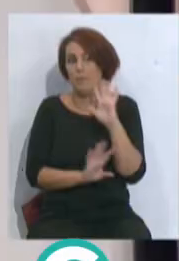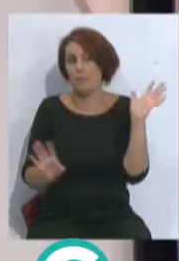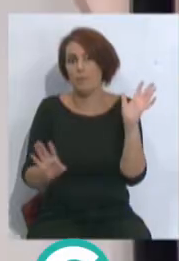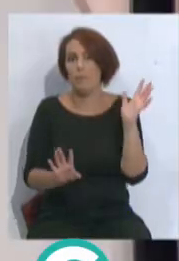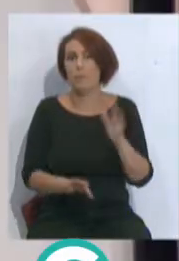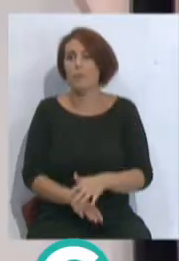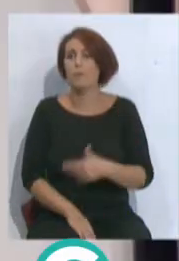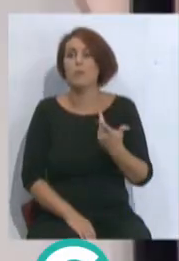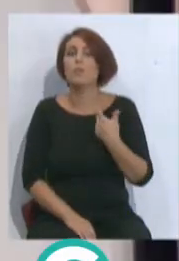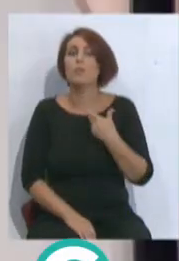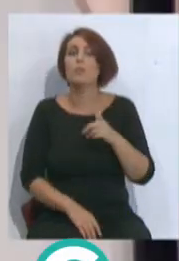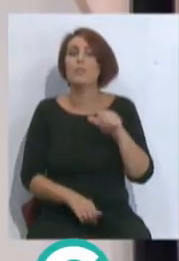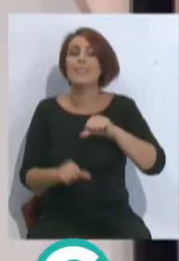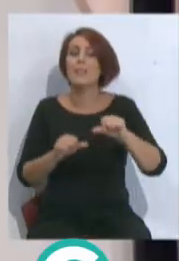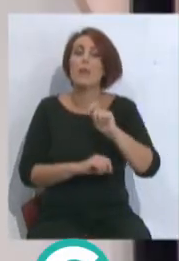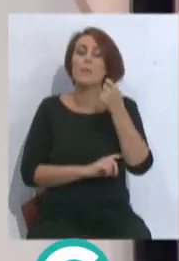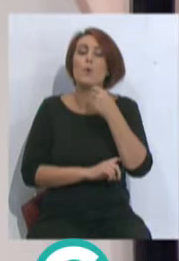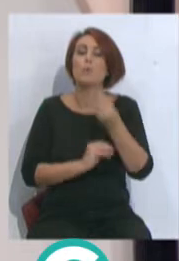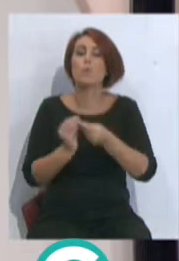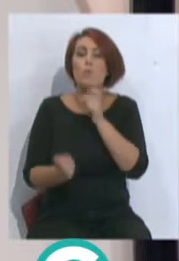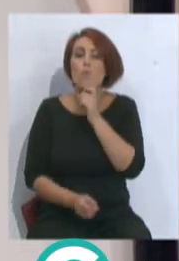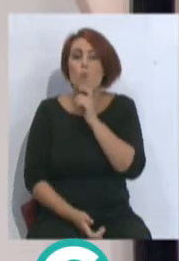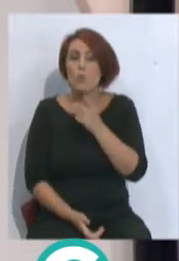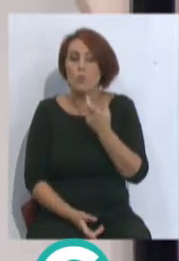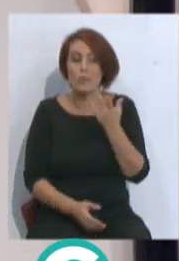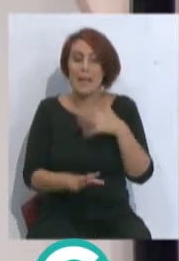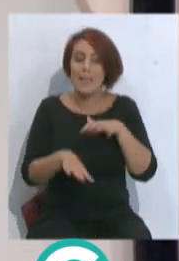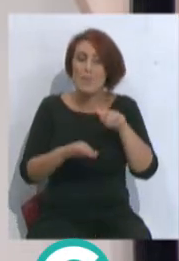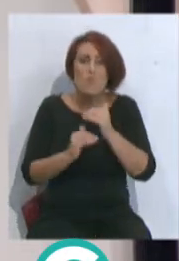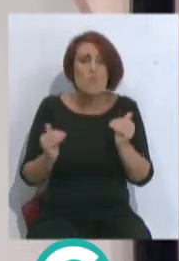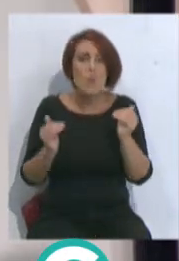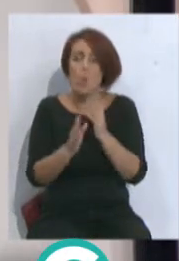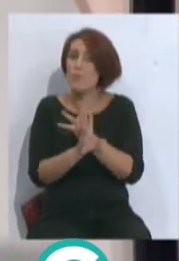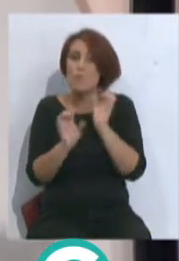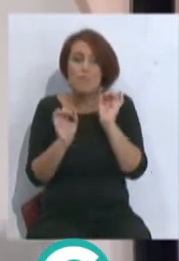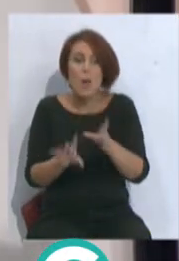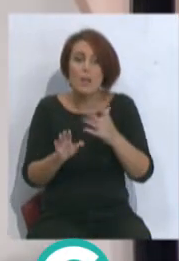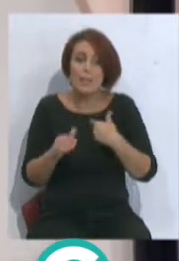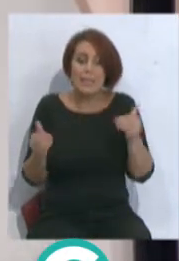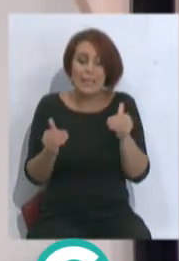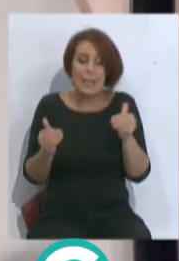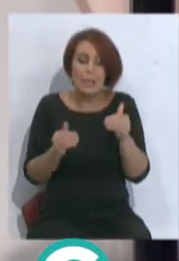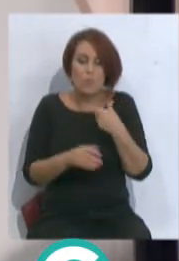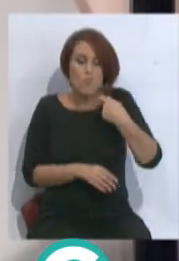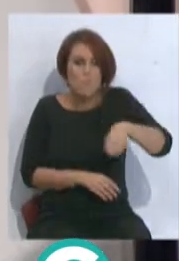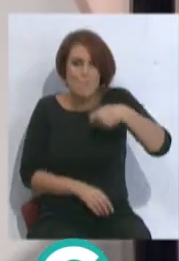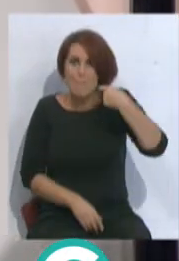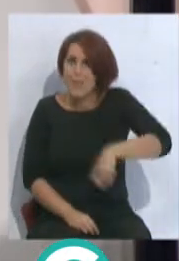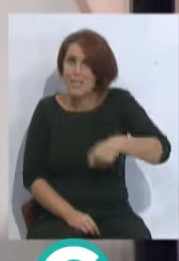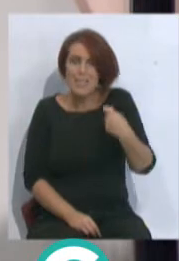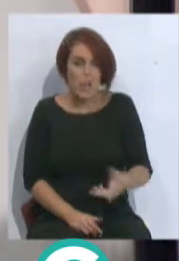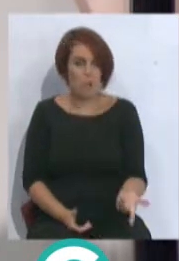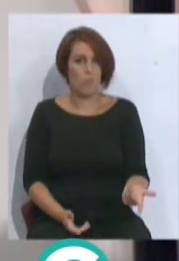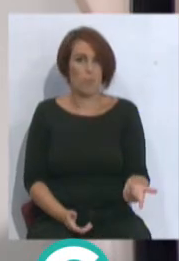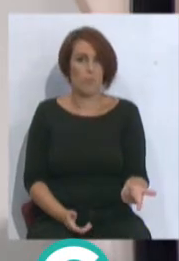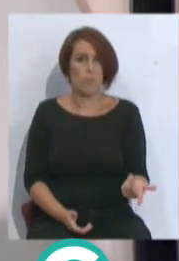que ha sido campeón del Atlético de Madrid. Igual que el Cádiz, jugando igual. Cerradito, muy pegado, muy pesado. Sacrificándose todo el